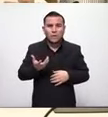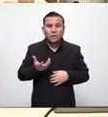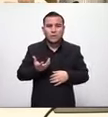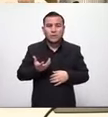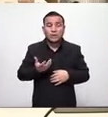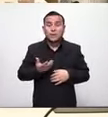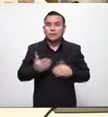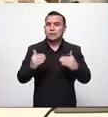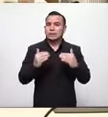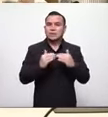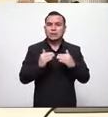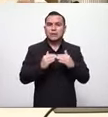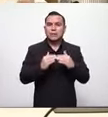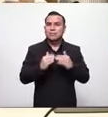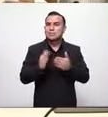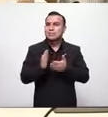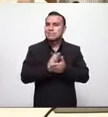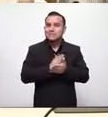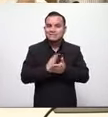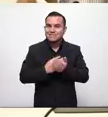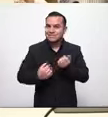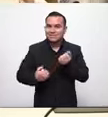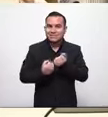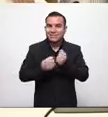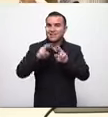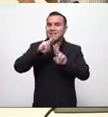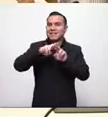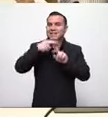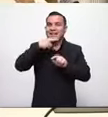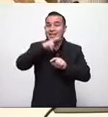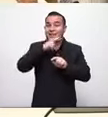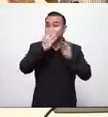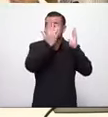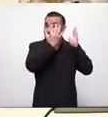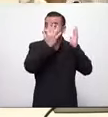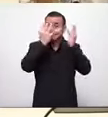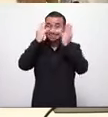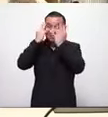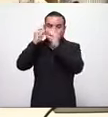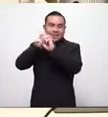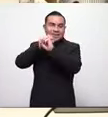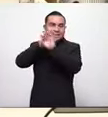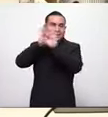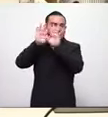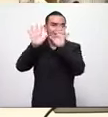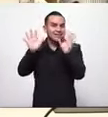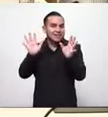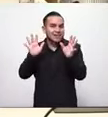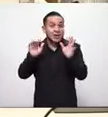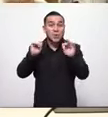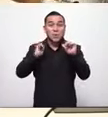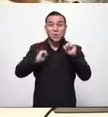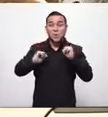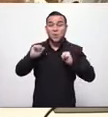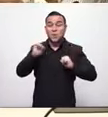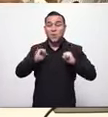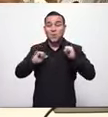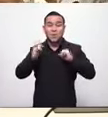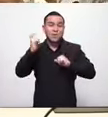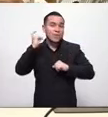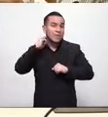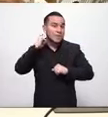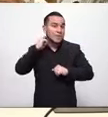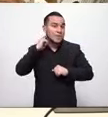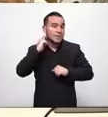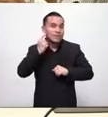tampoco están dispuestos a dialogar entonces no era la economía no